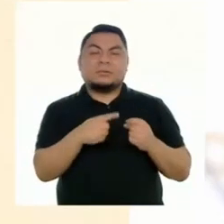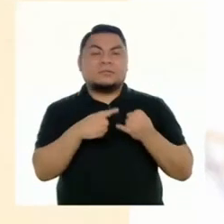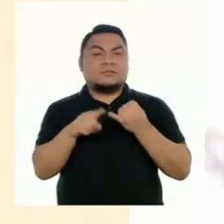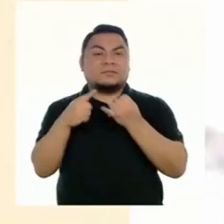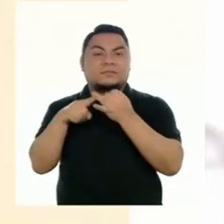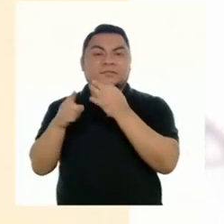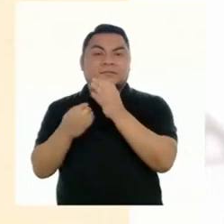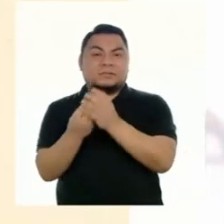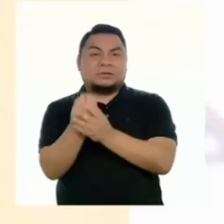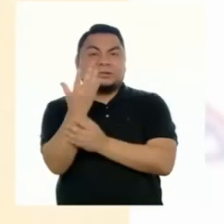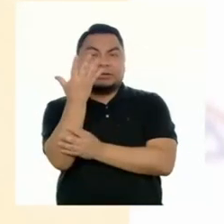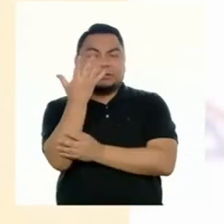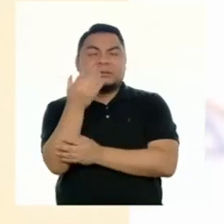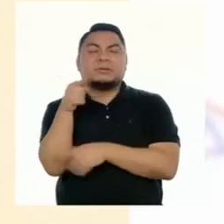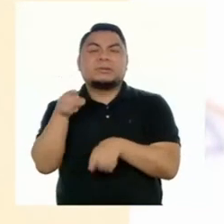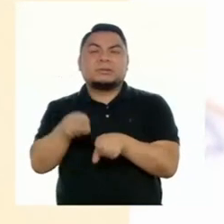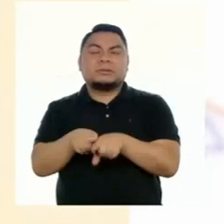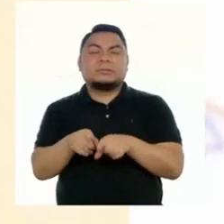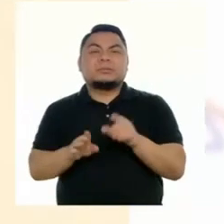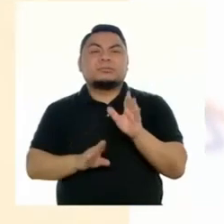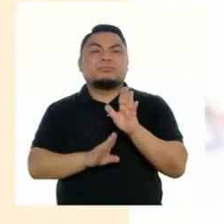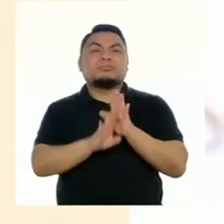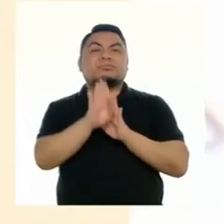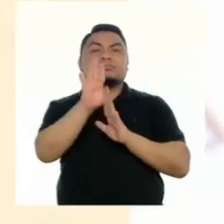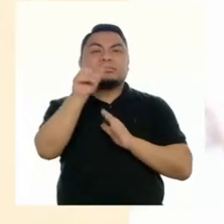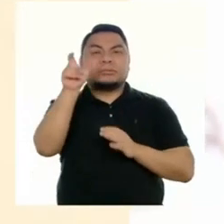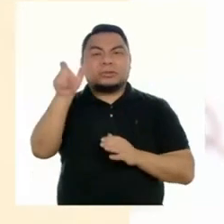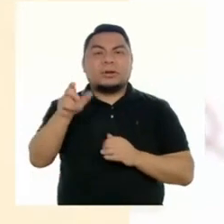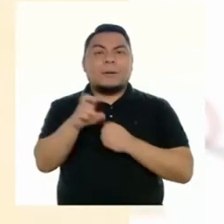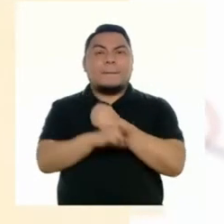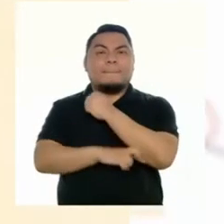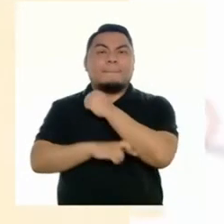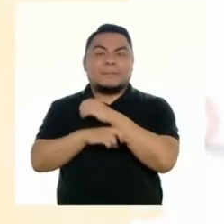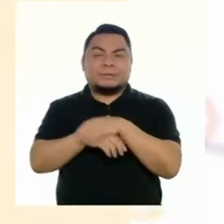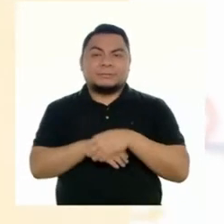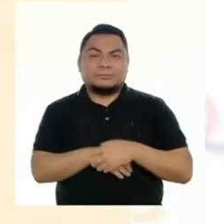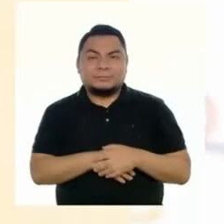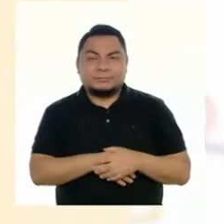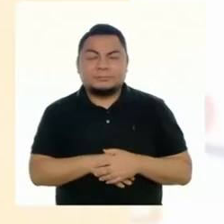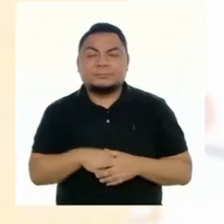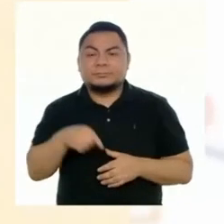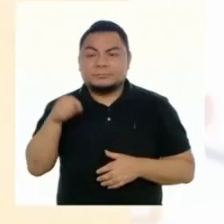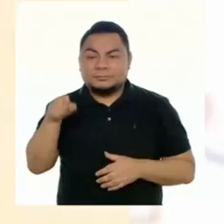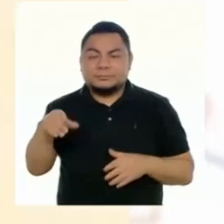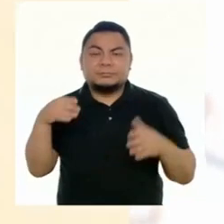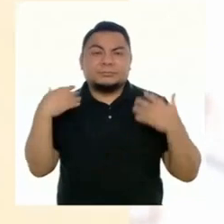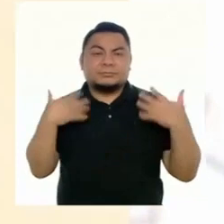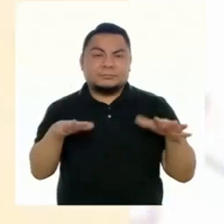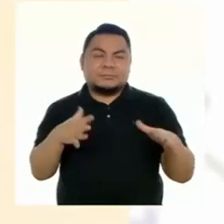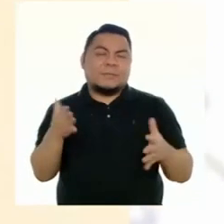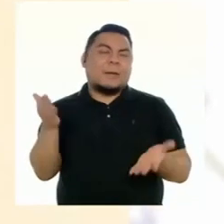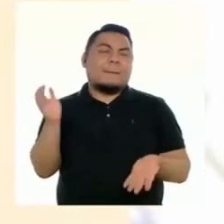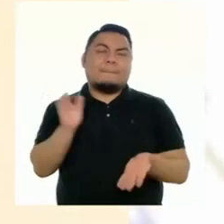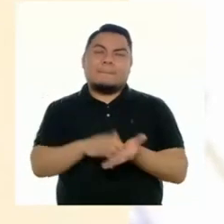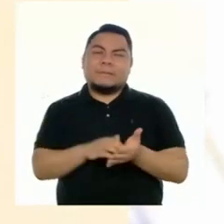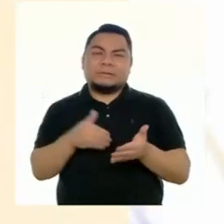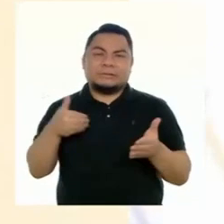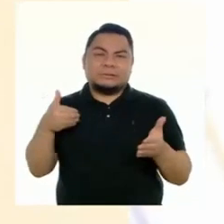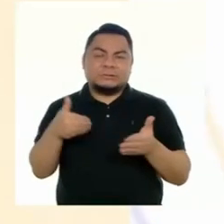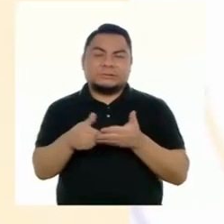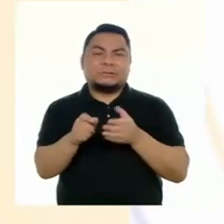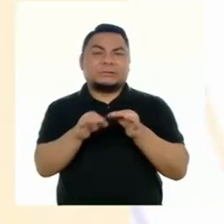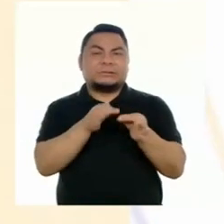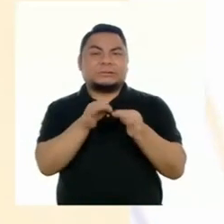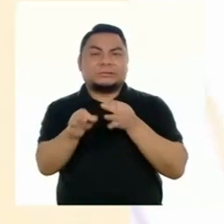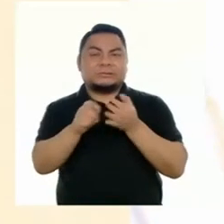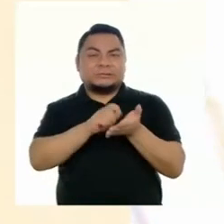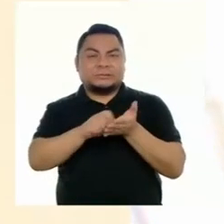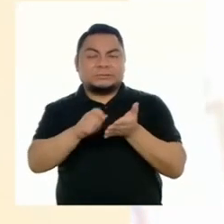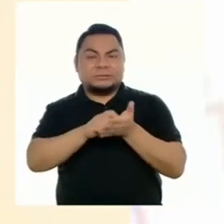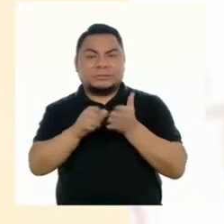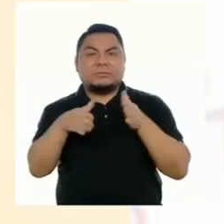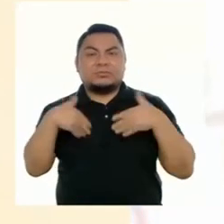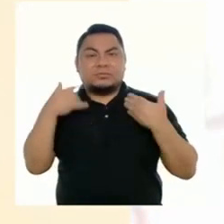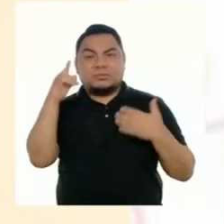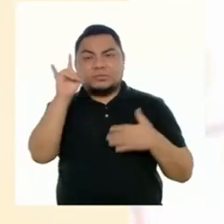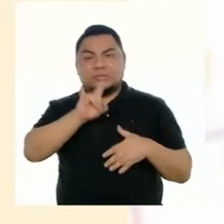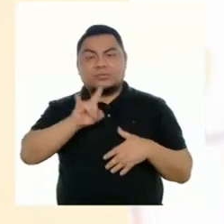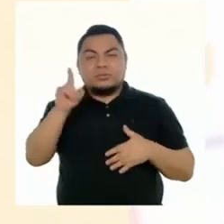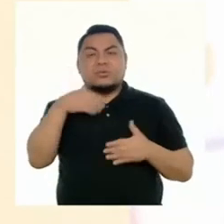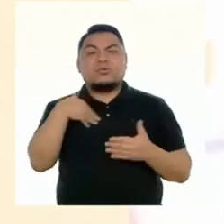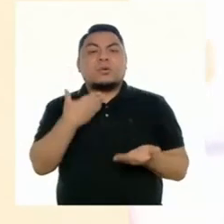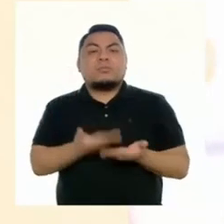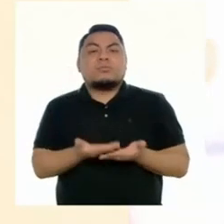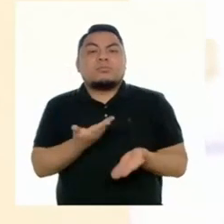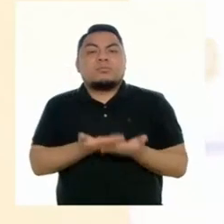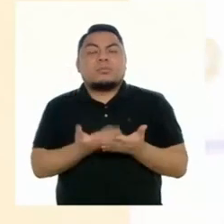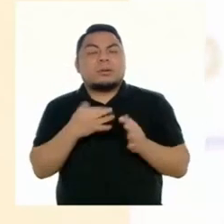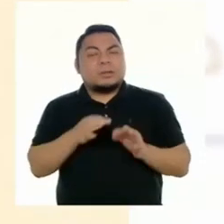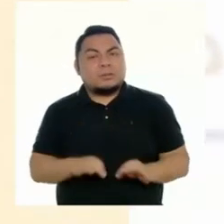la biodiversidad está relacionada al desarrollo de un país. Con esto, ya estaríamos mucho más cerca de los argumentos que podríamos usar para